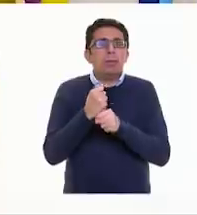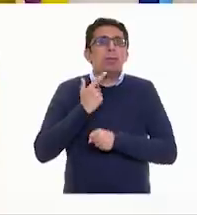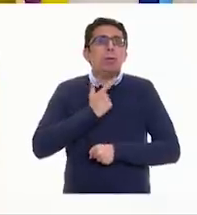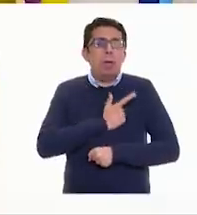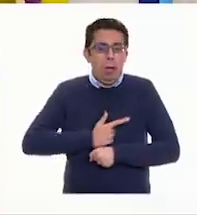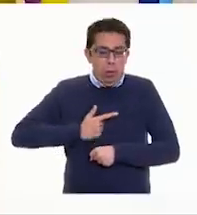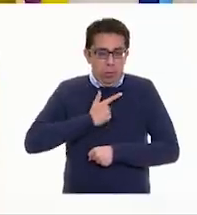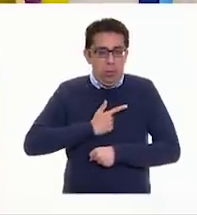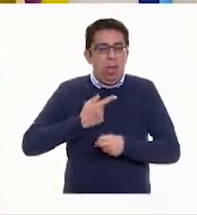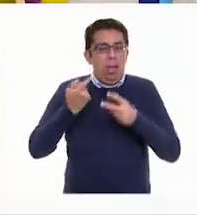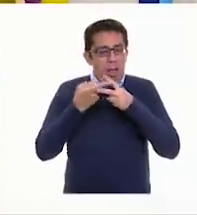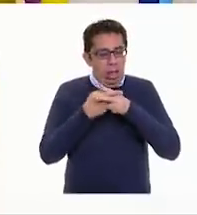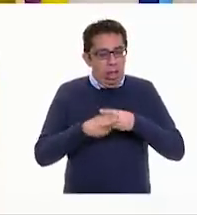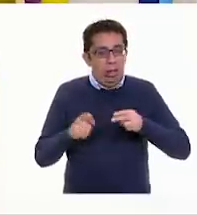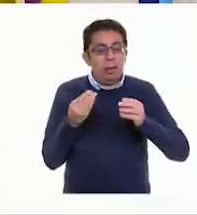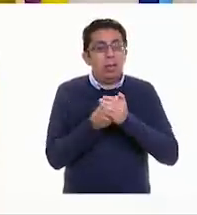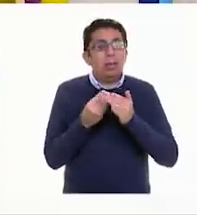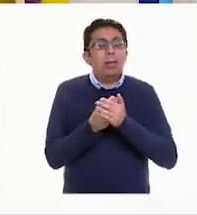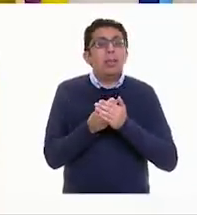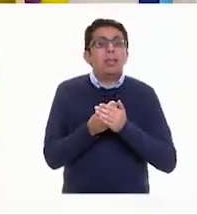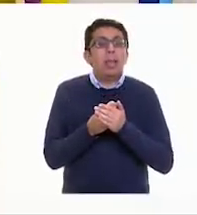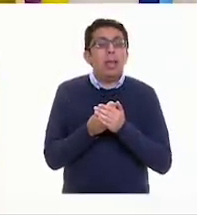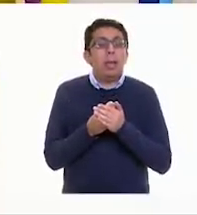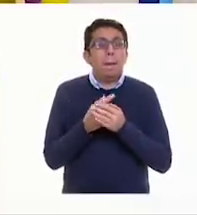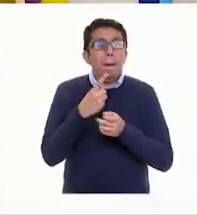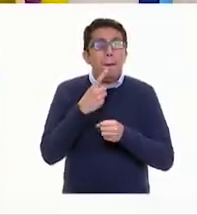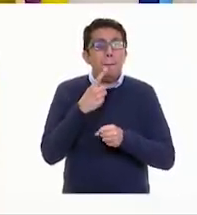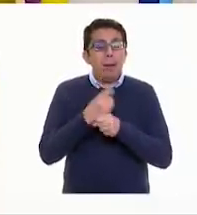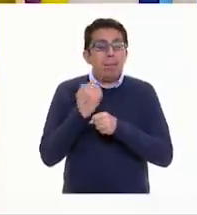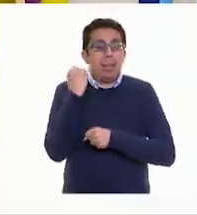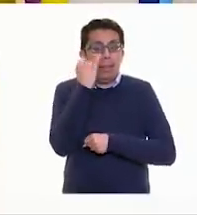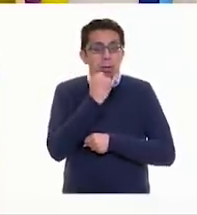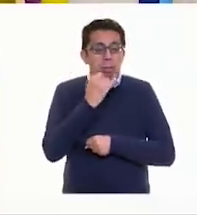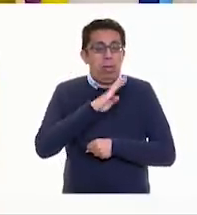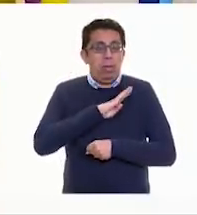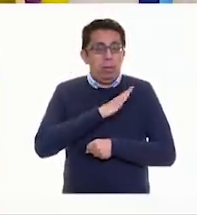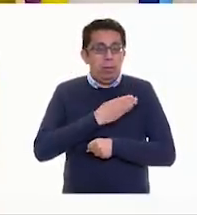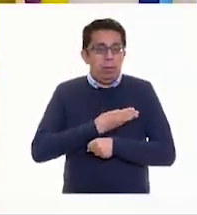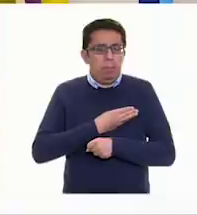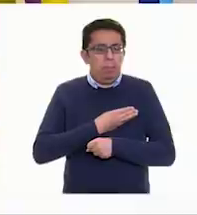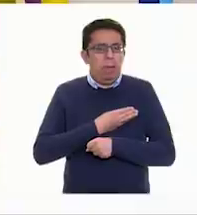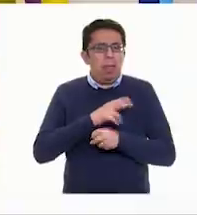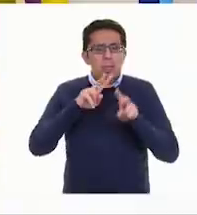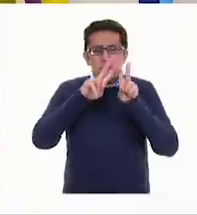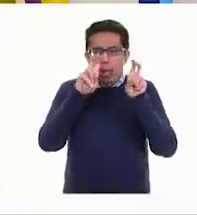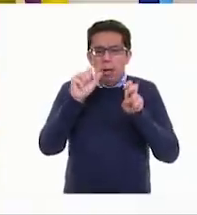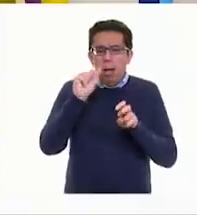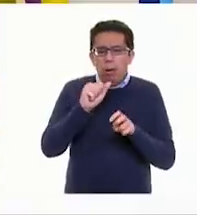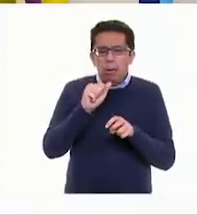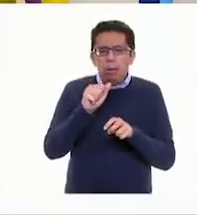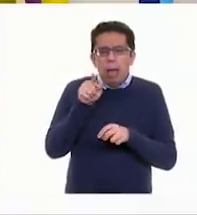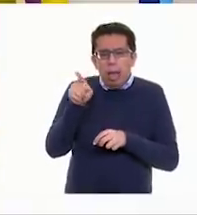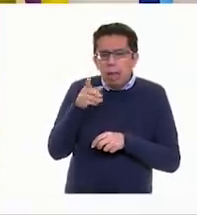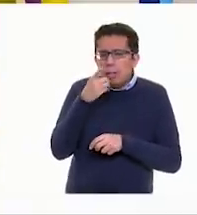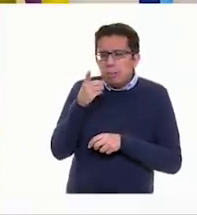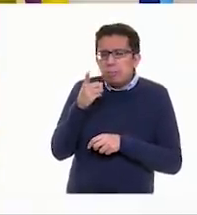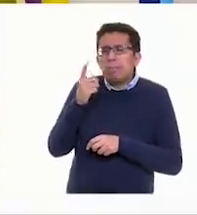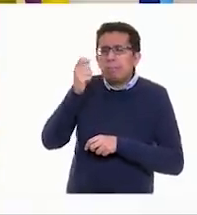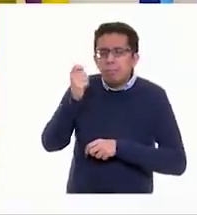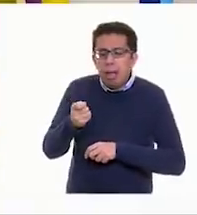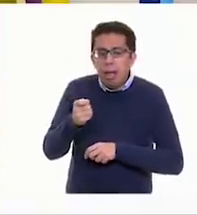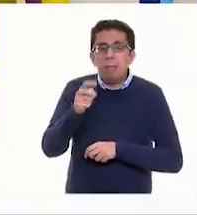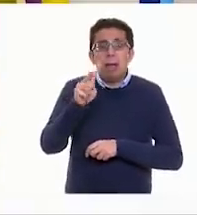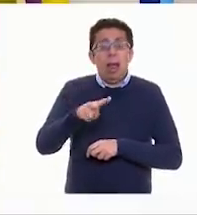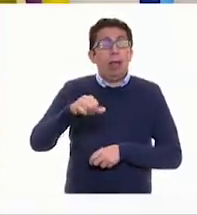vamos a comenzar con nuestra clase de lengua materna. El tema del día de hoy es, ¿qué dijo? Y es que va a estar muy interesante